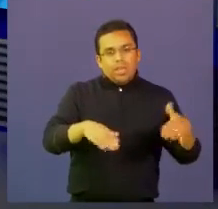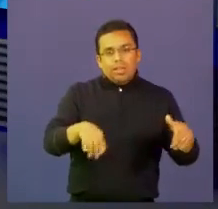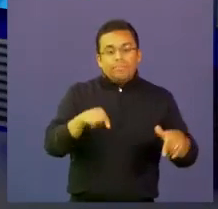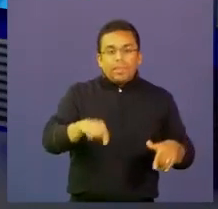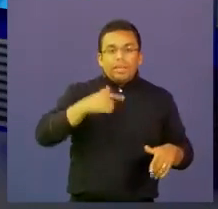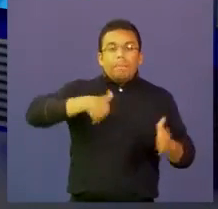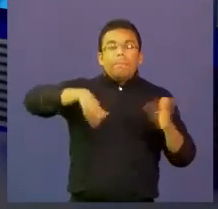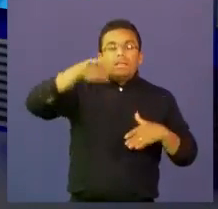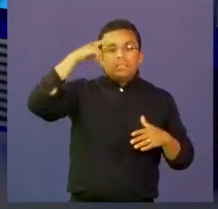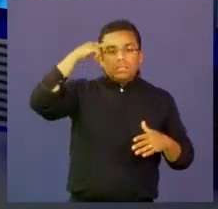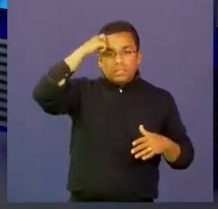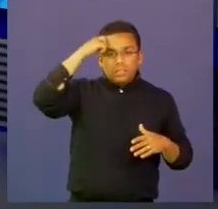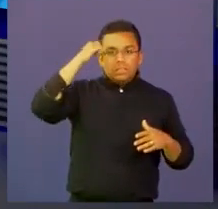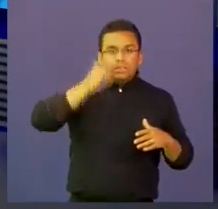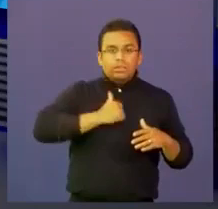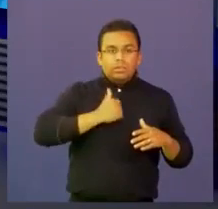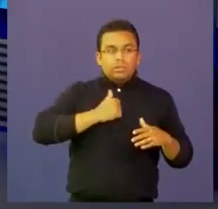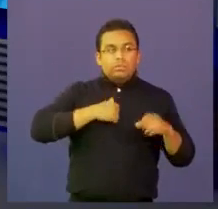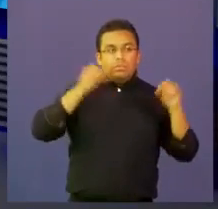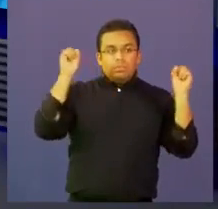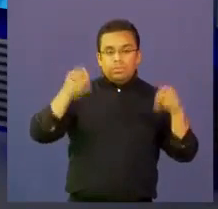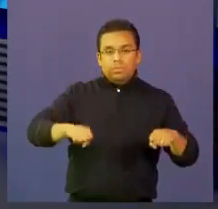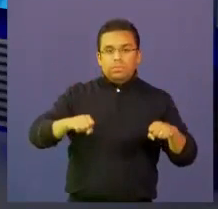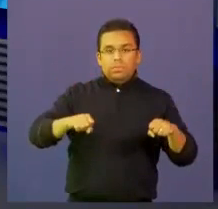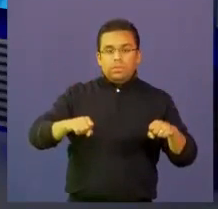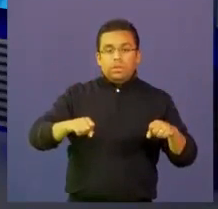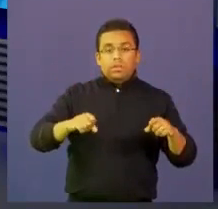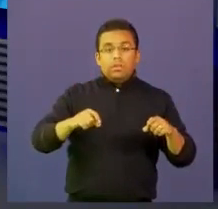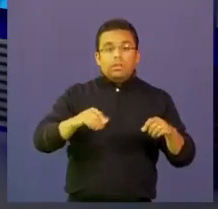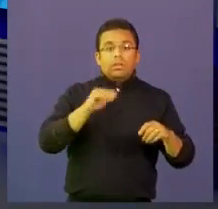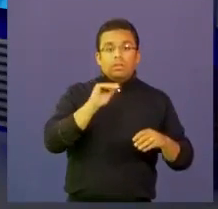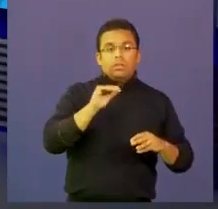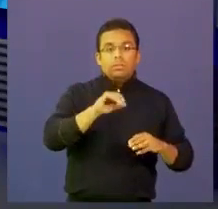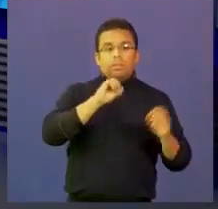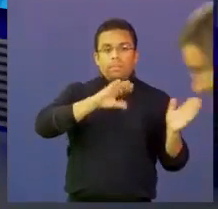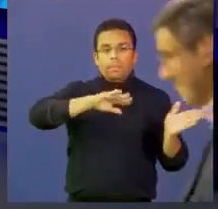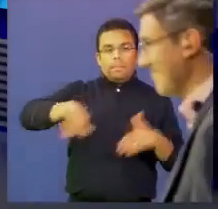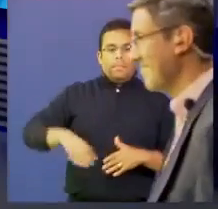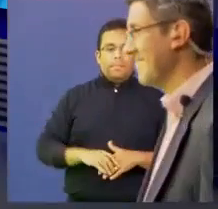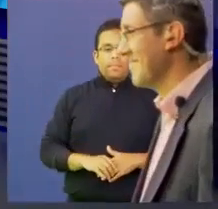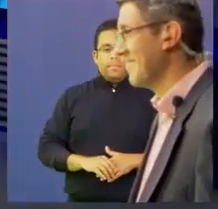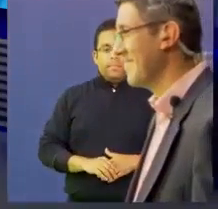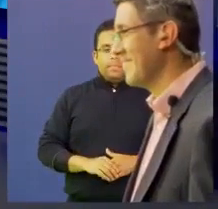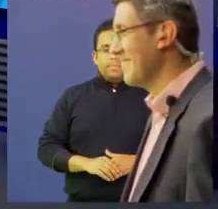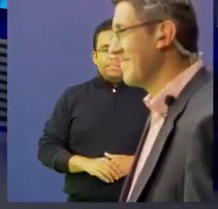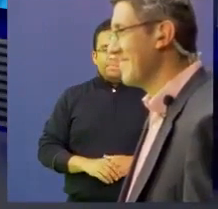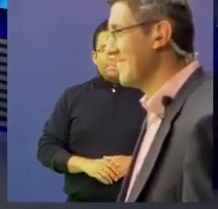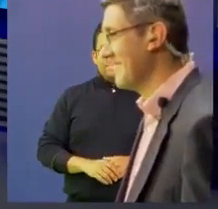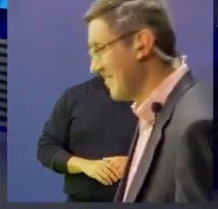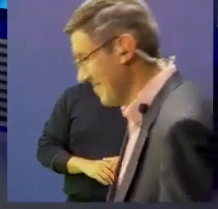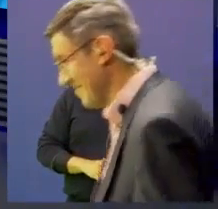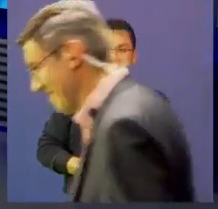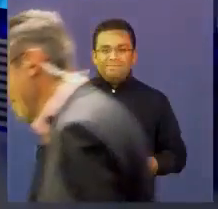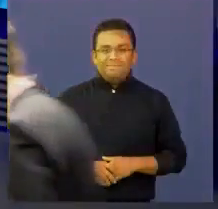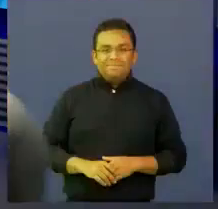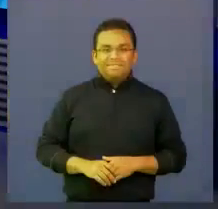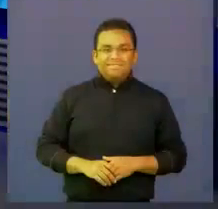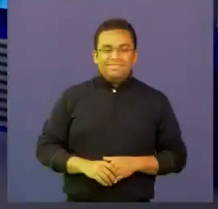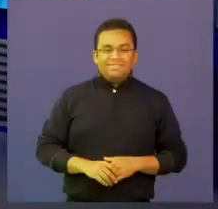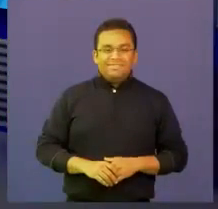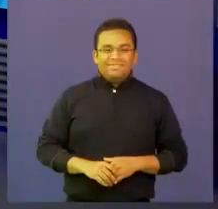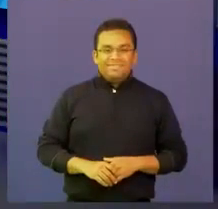unas rutas de trabajo que nos ayuden. Yo quiero invitar a Víctor para que nos cuente cómo nos vieron por allá en las redes sociales. Víctor.